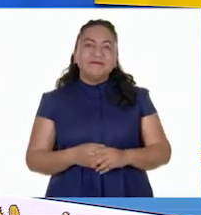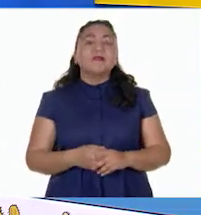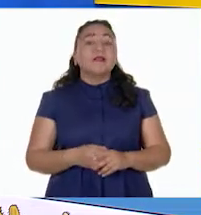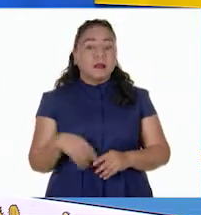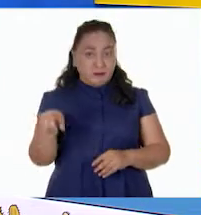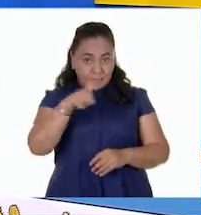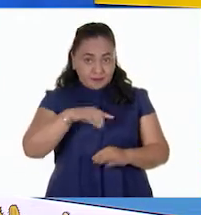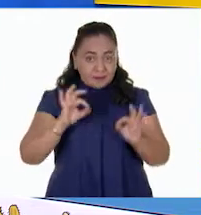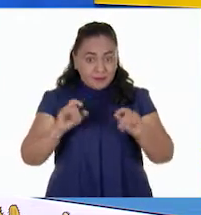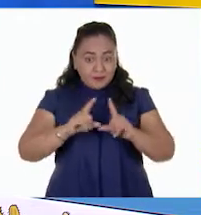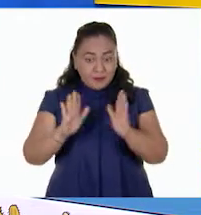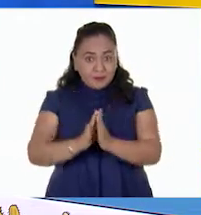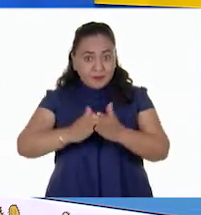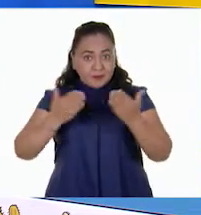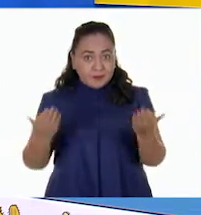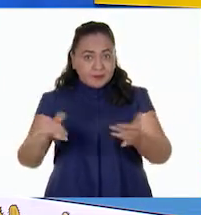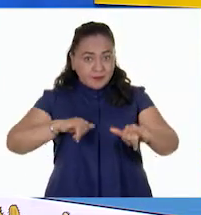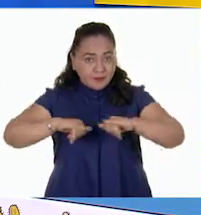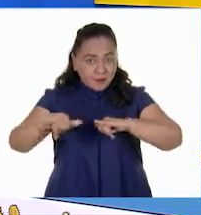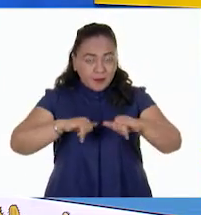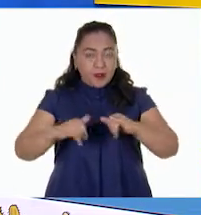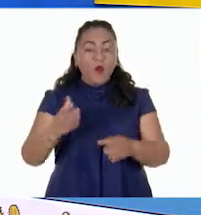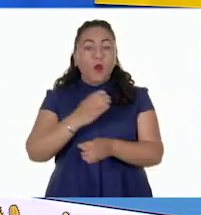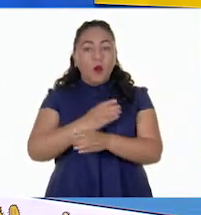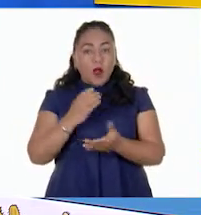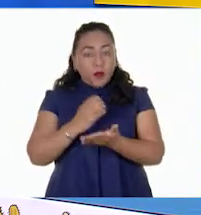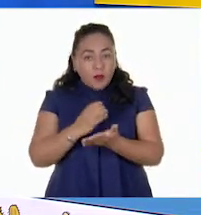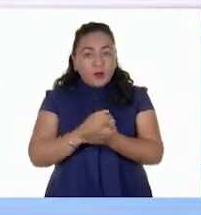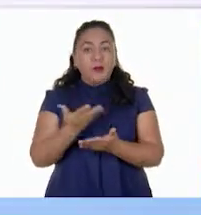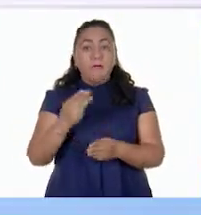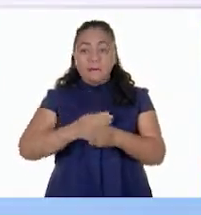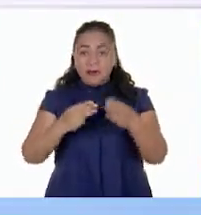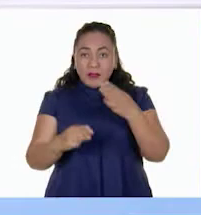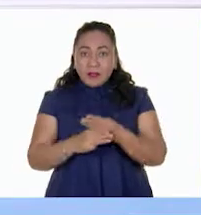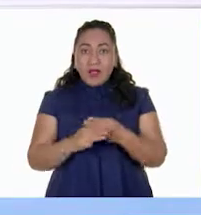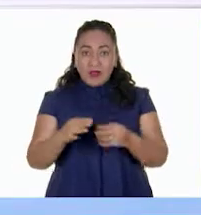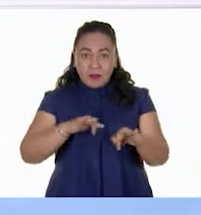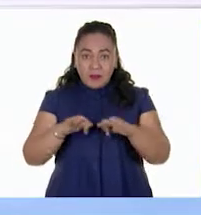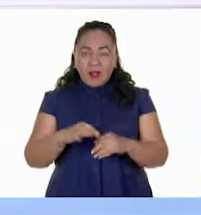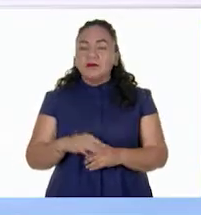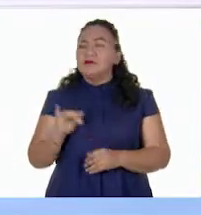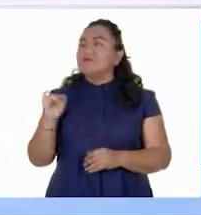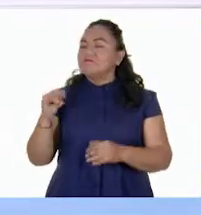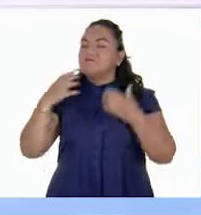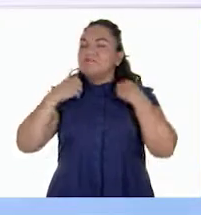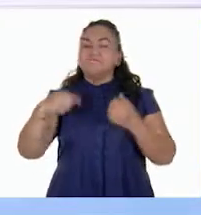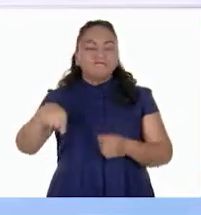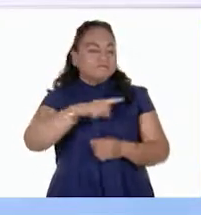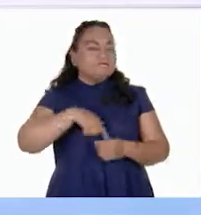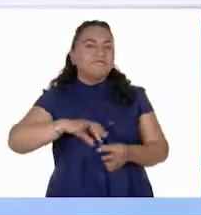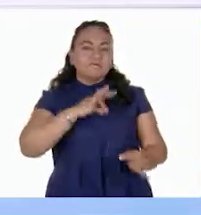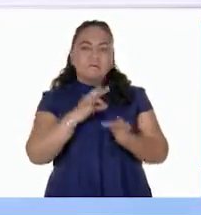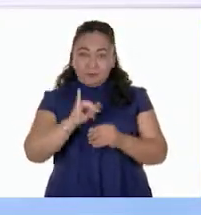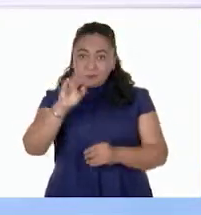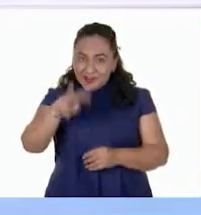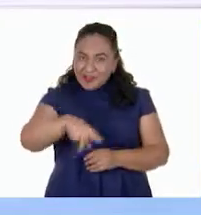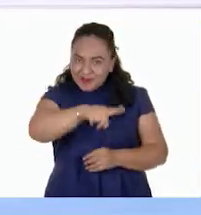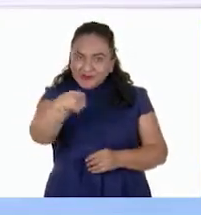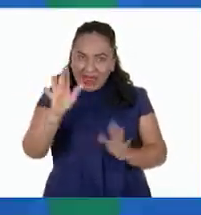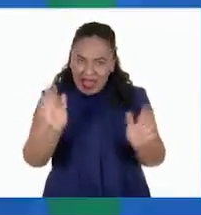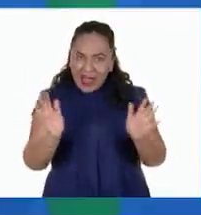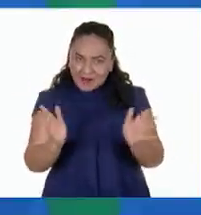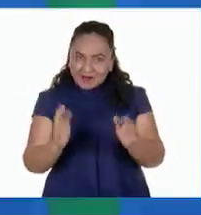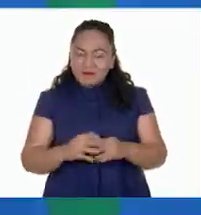¿Están listos con su libro de geografía, su cuaderno y sus materiales de trabajo? Sí, estamos listos. ¿Verdad, amigos y amigas?